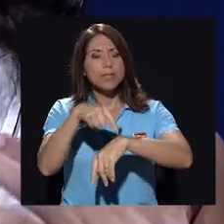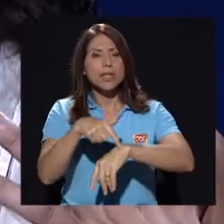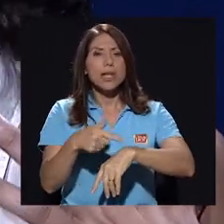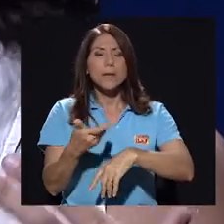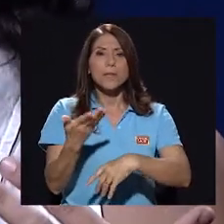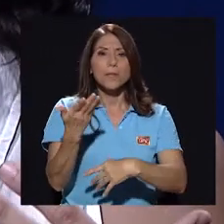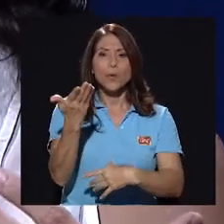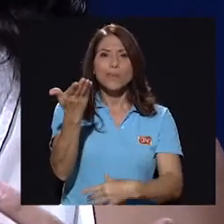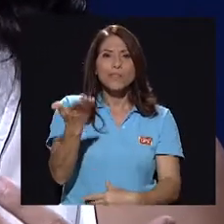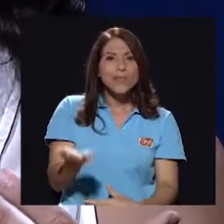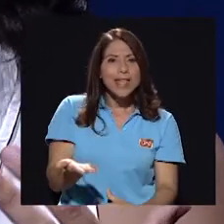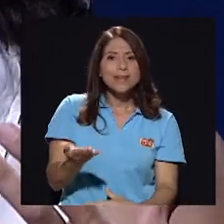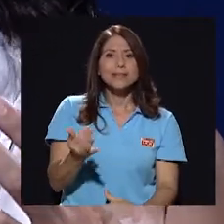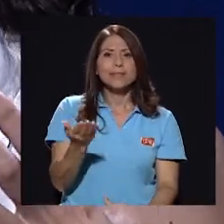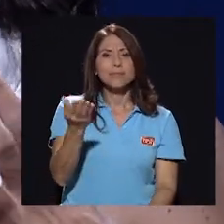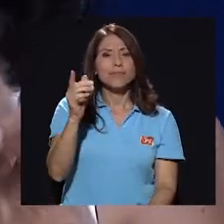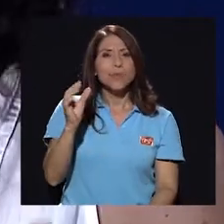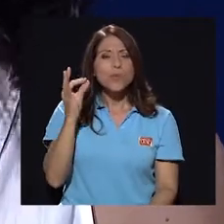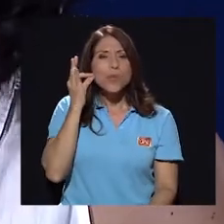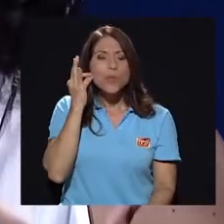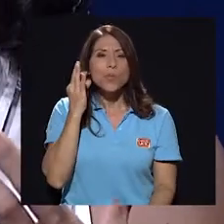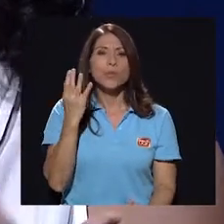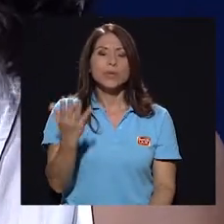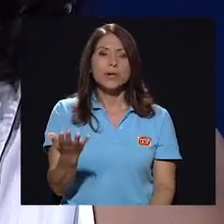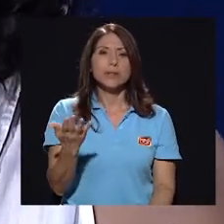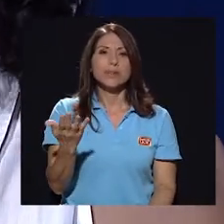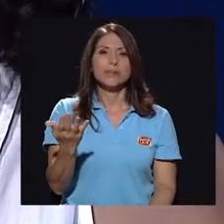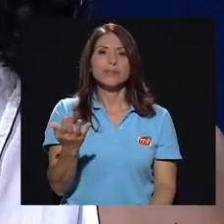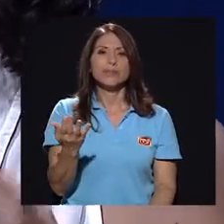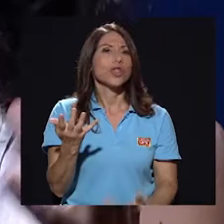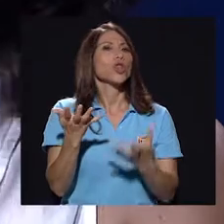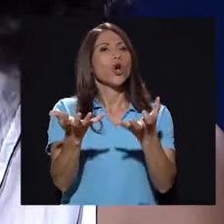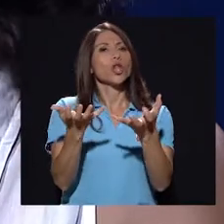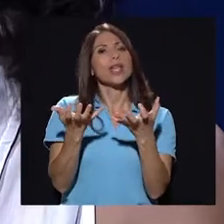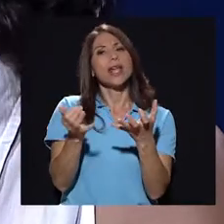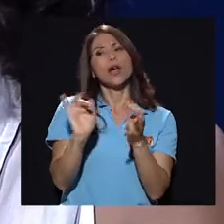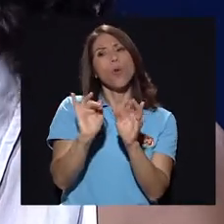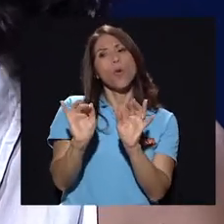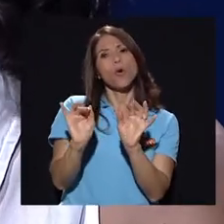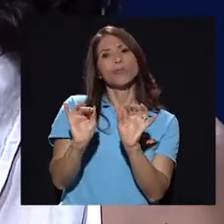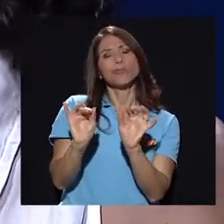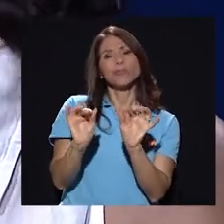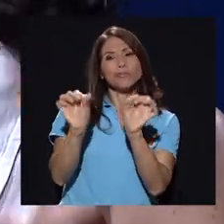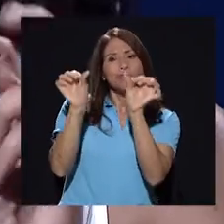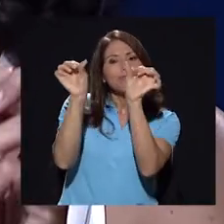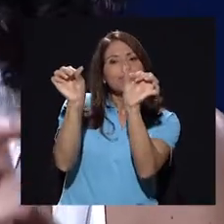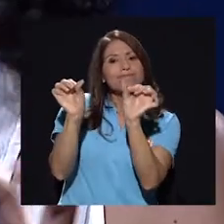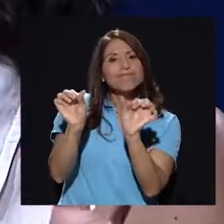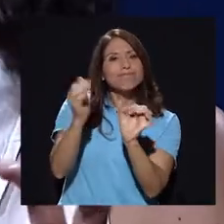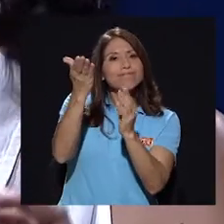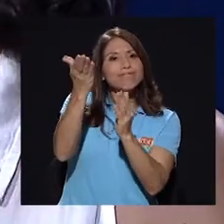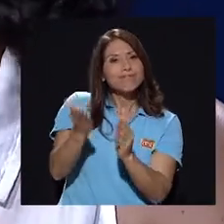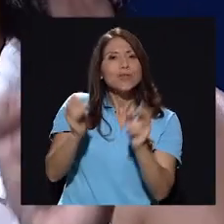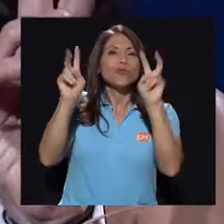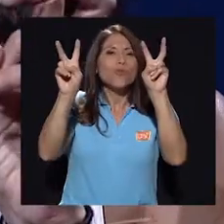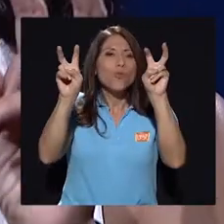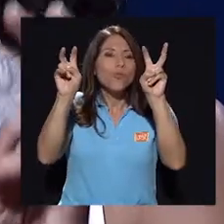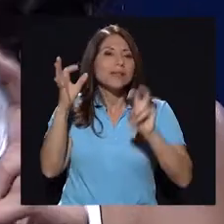ella, verdad, como al ser mujer y así como que no quiere encasillarse como en lo que las mujeres